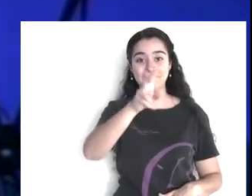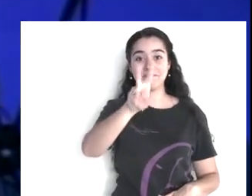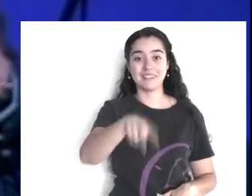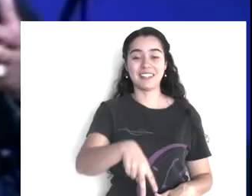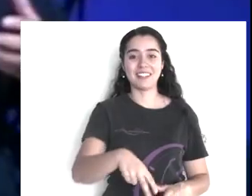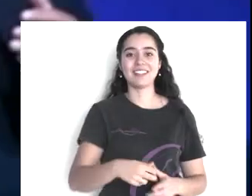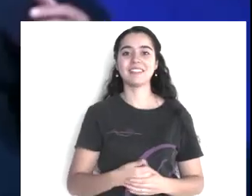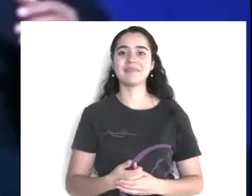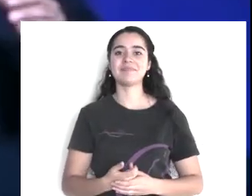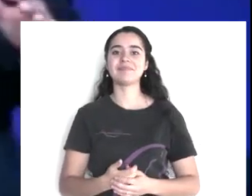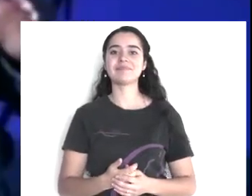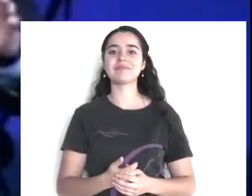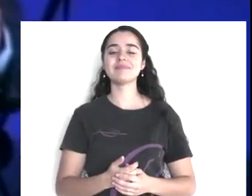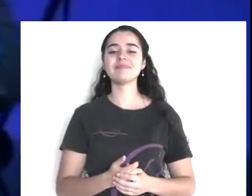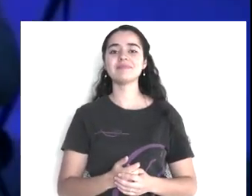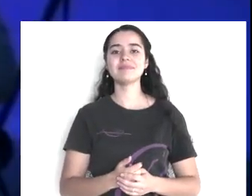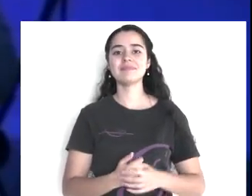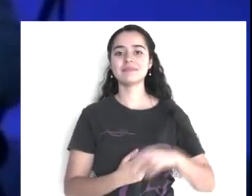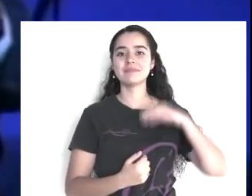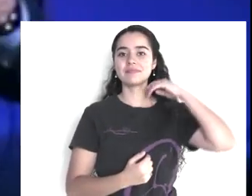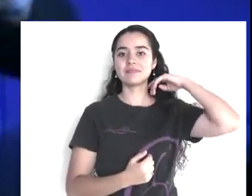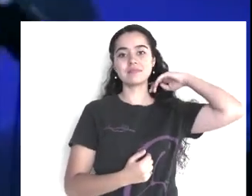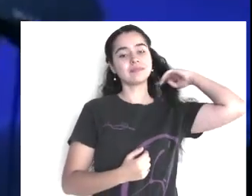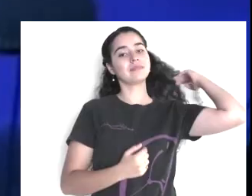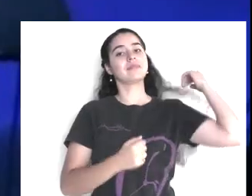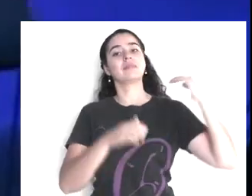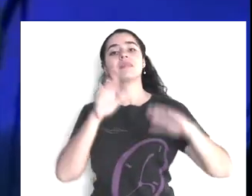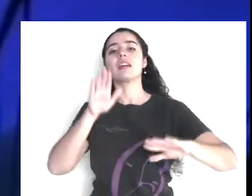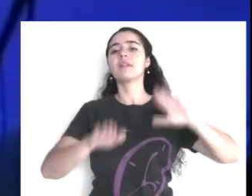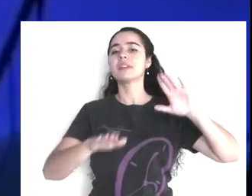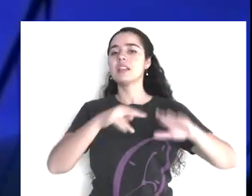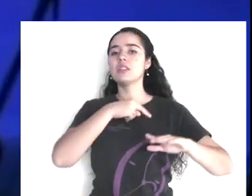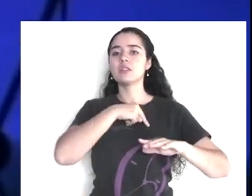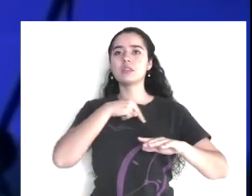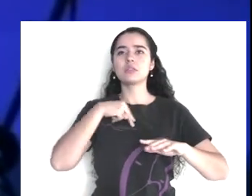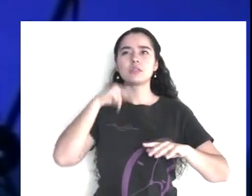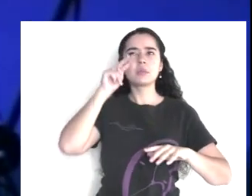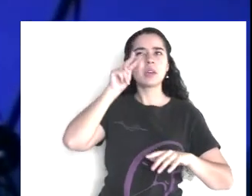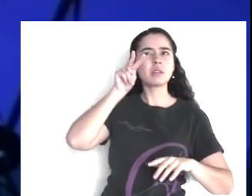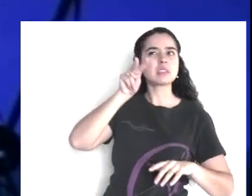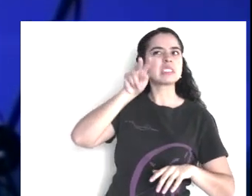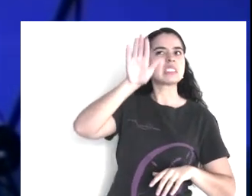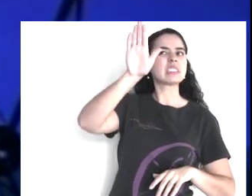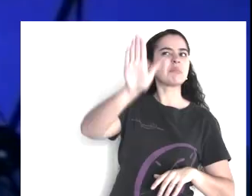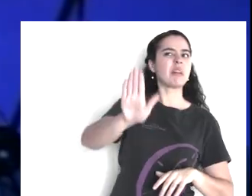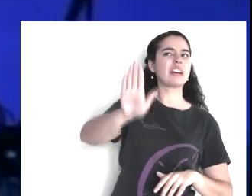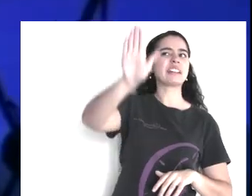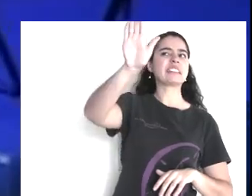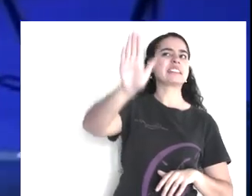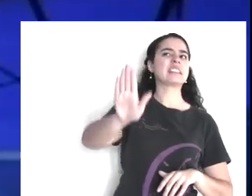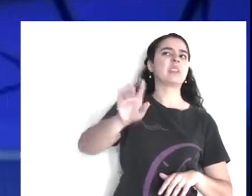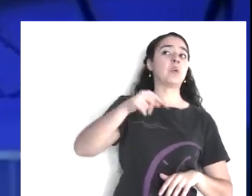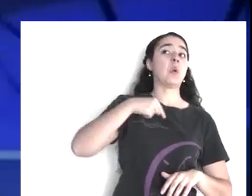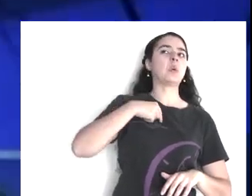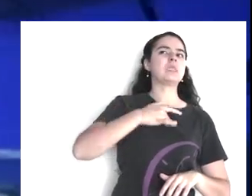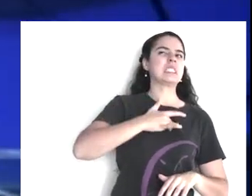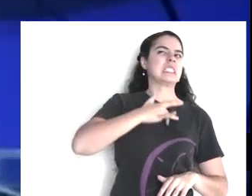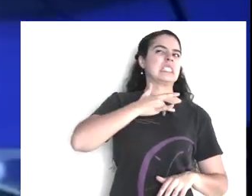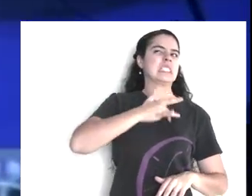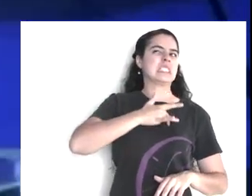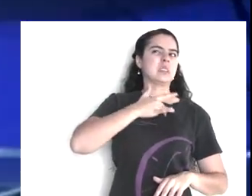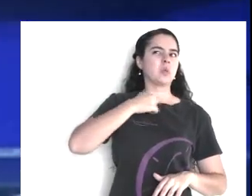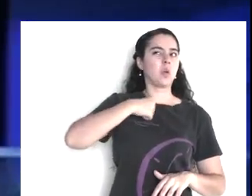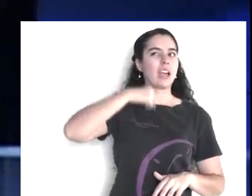ser humano, de que yo, yo lo vi, y sentí, que él es esto, sentí que ella,